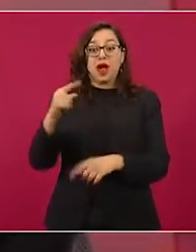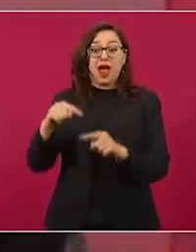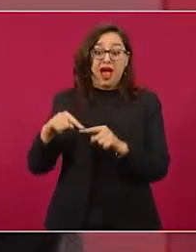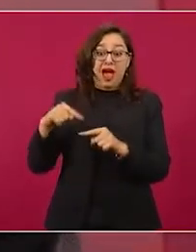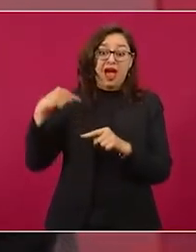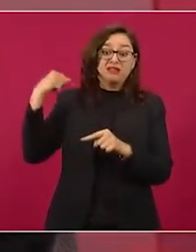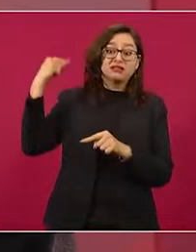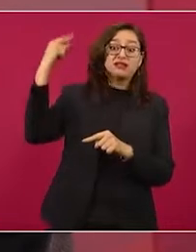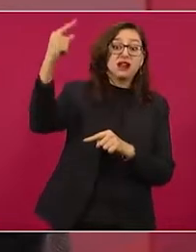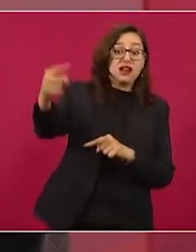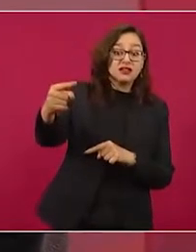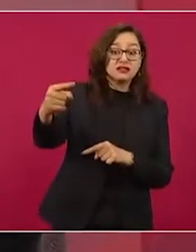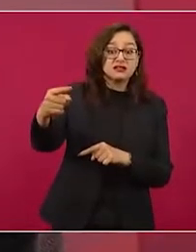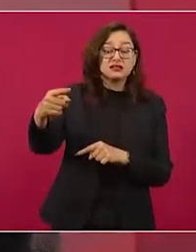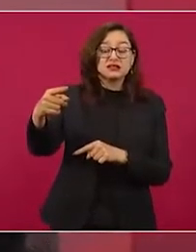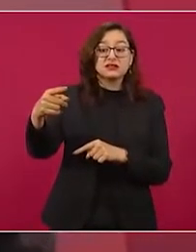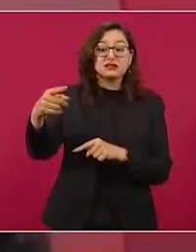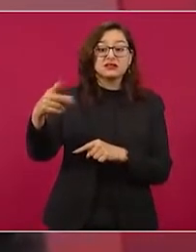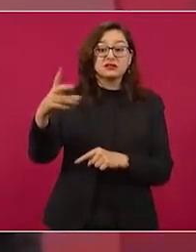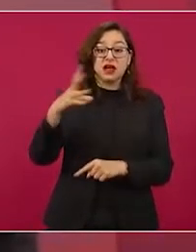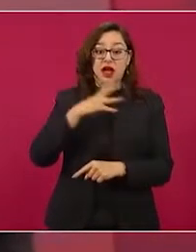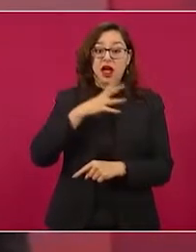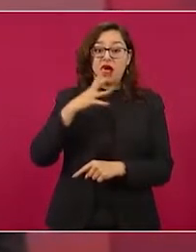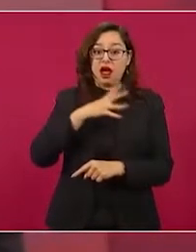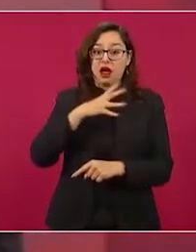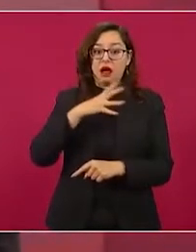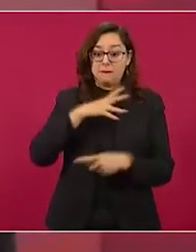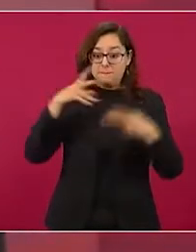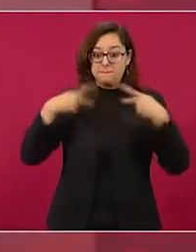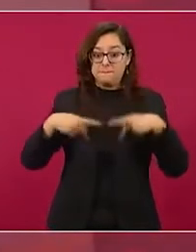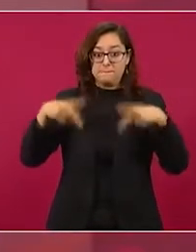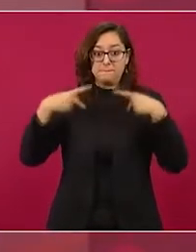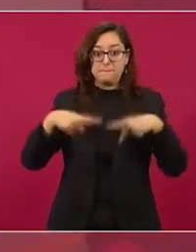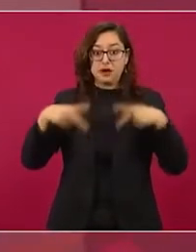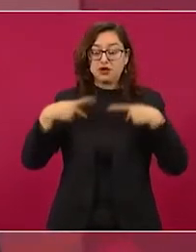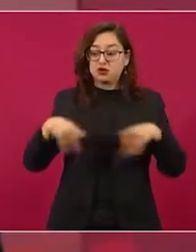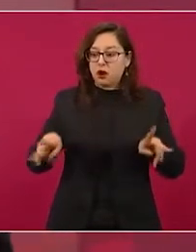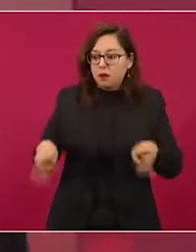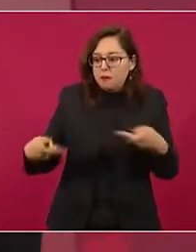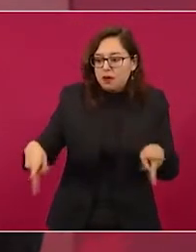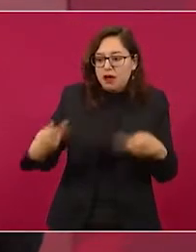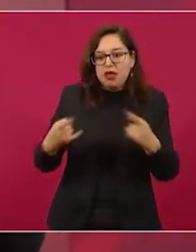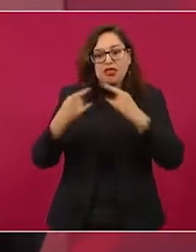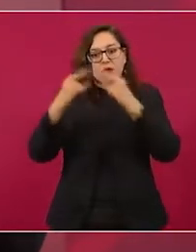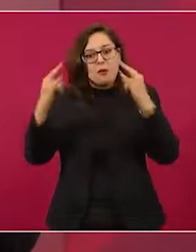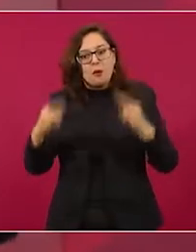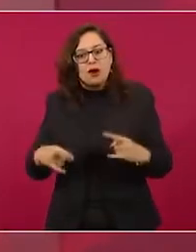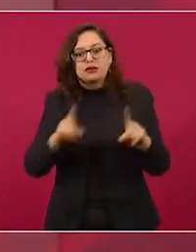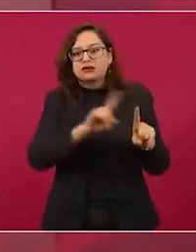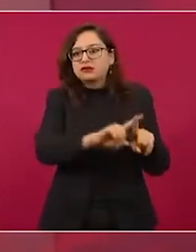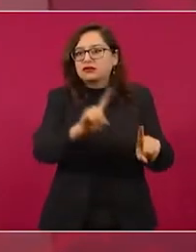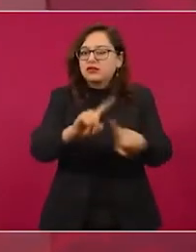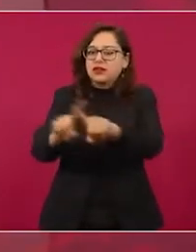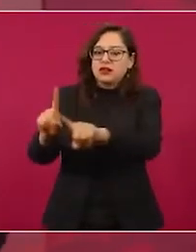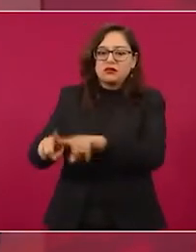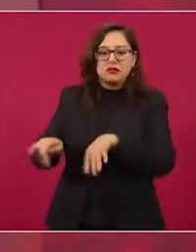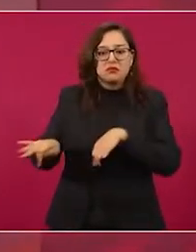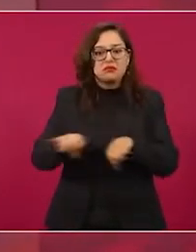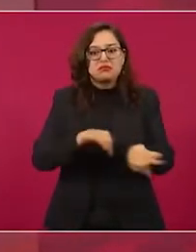de comerciantes y